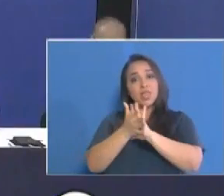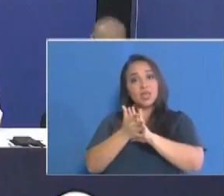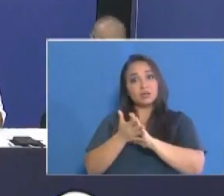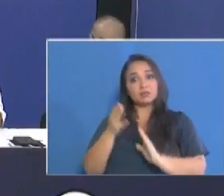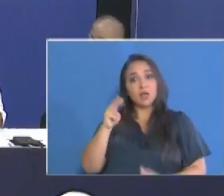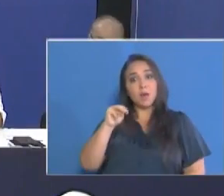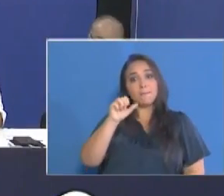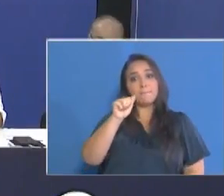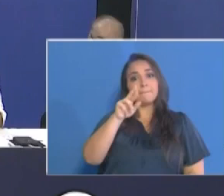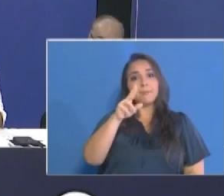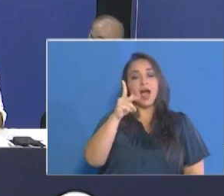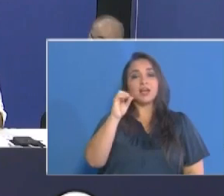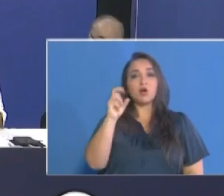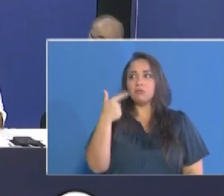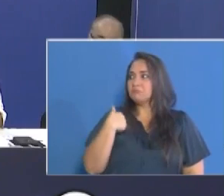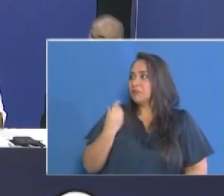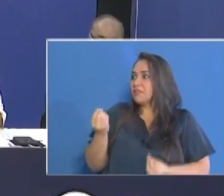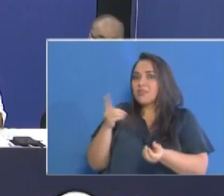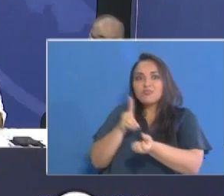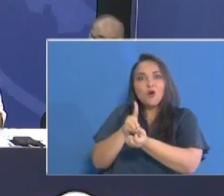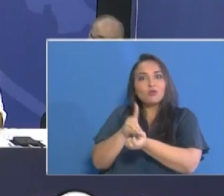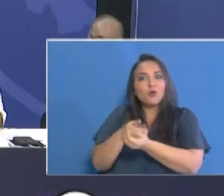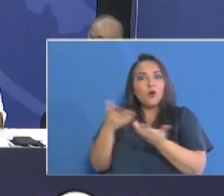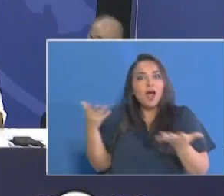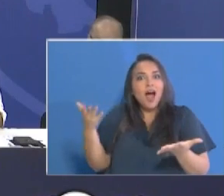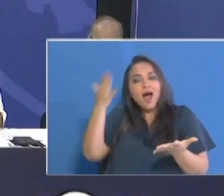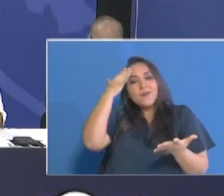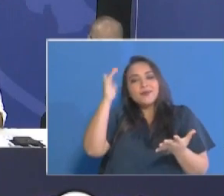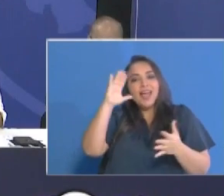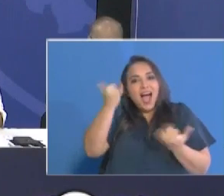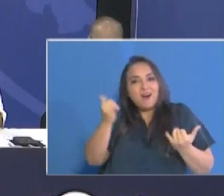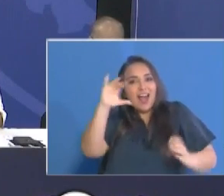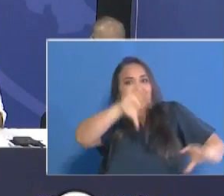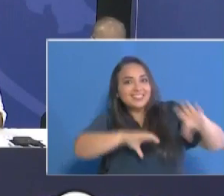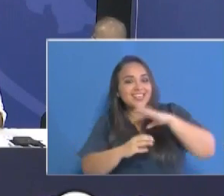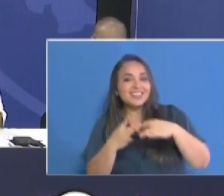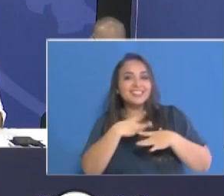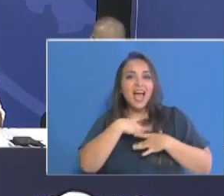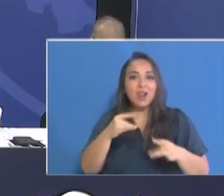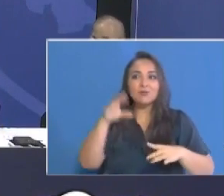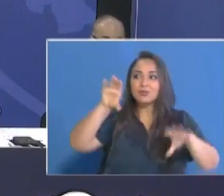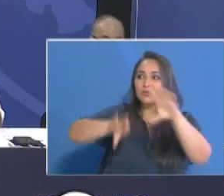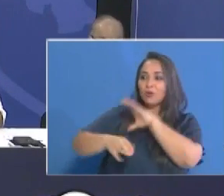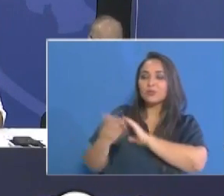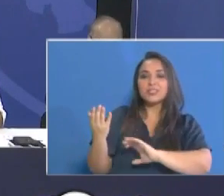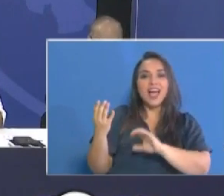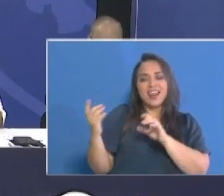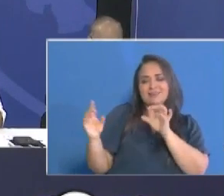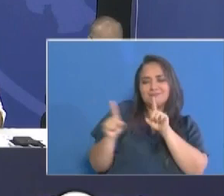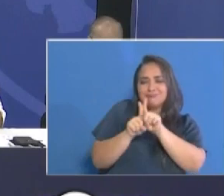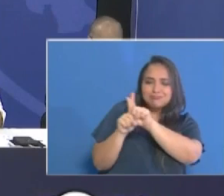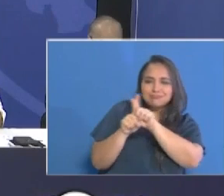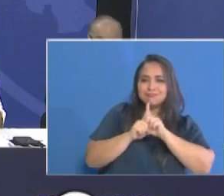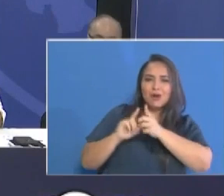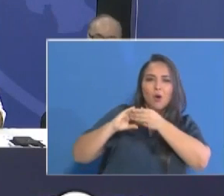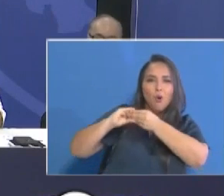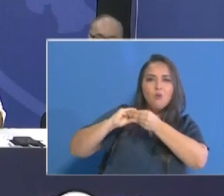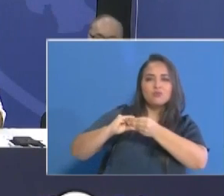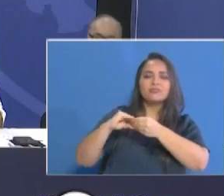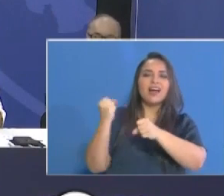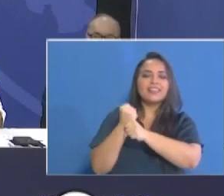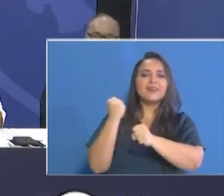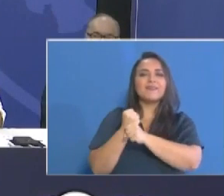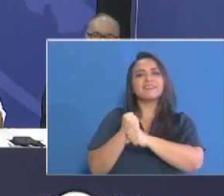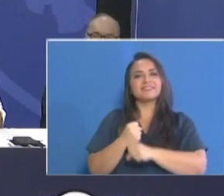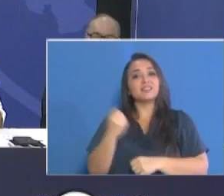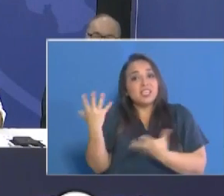ya te puse como doctora. es que todo las ciencias de la salud y las ciencias sociales van muy cerca de la mano. Quisiera